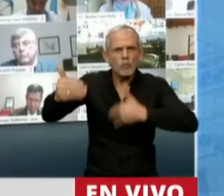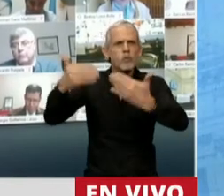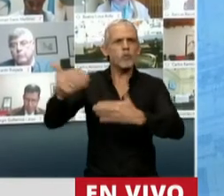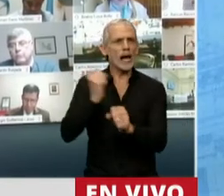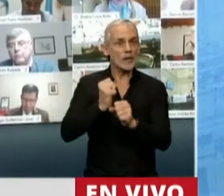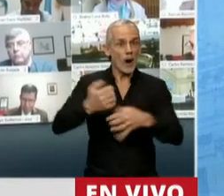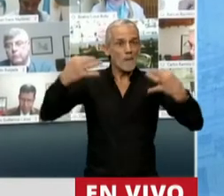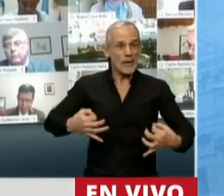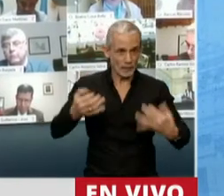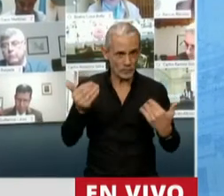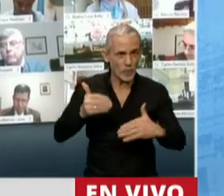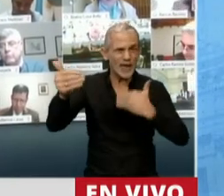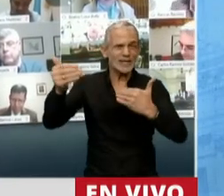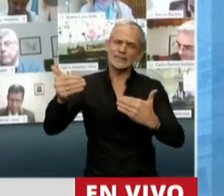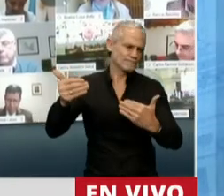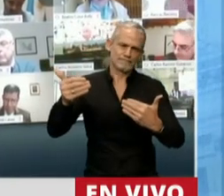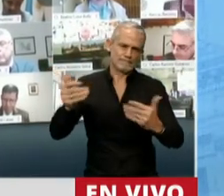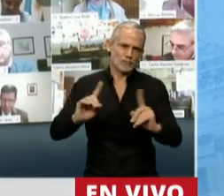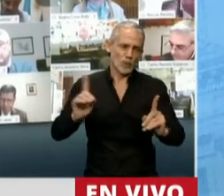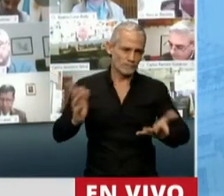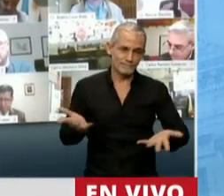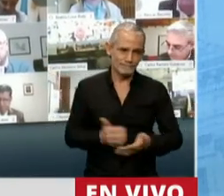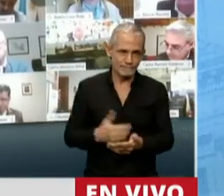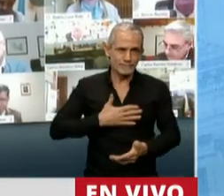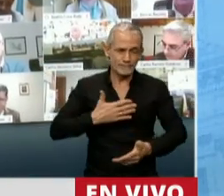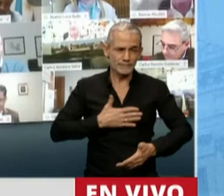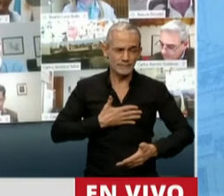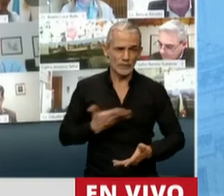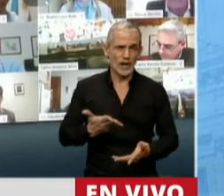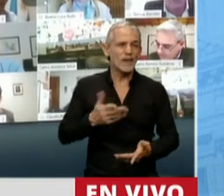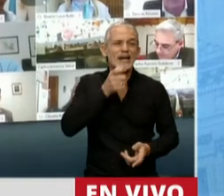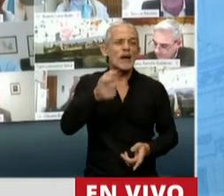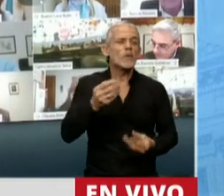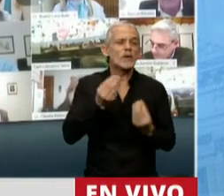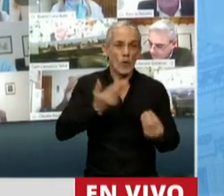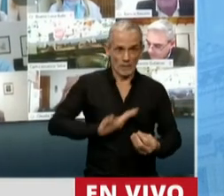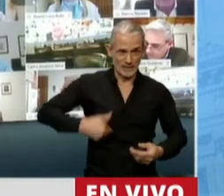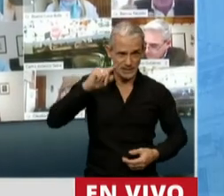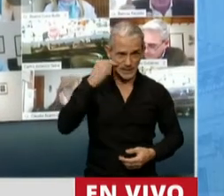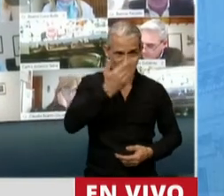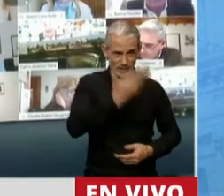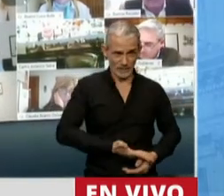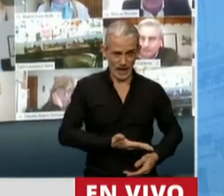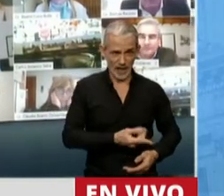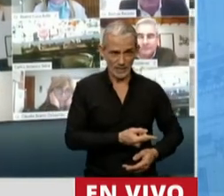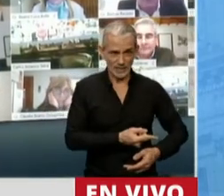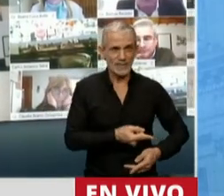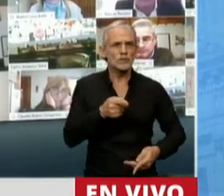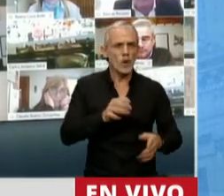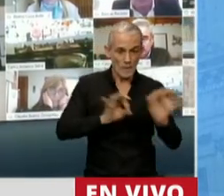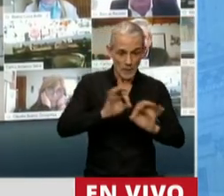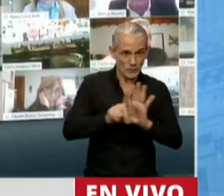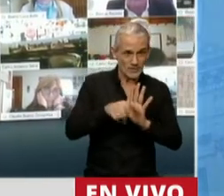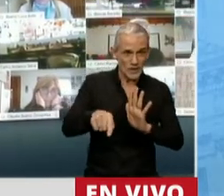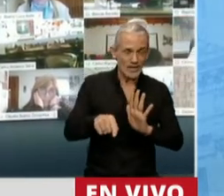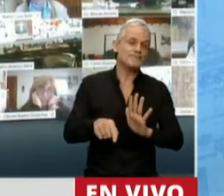cosas bien. A ellos les estamos hablando y lamentablemente la respuesta del Presidente de la Nación con este proyecto